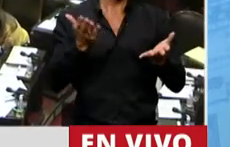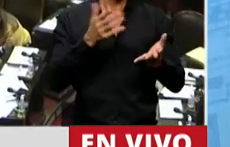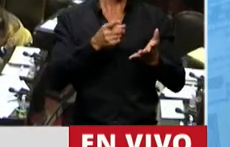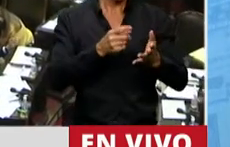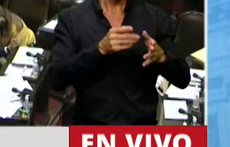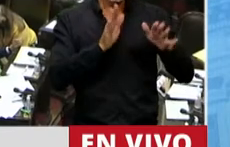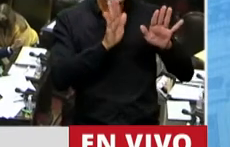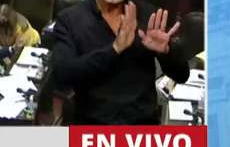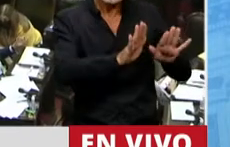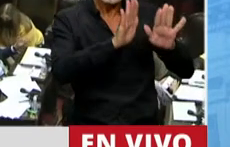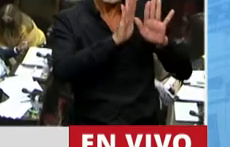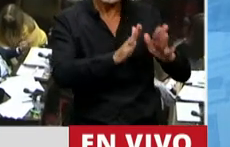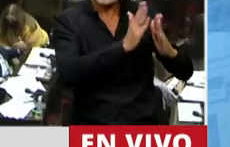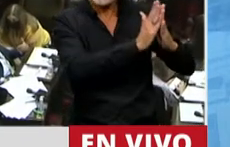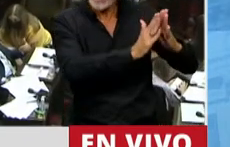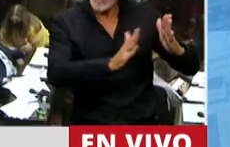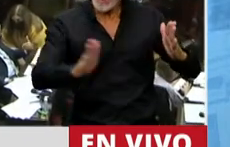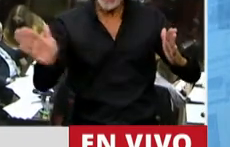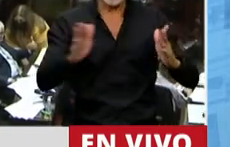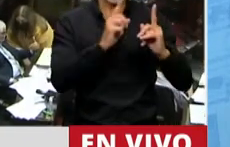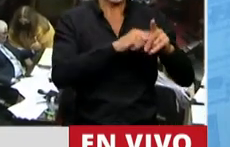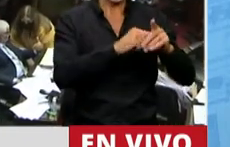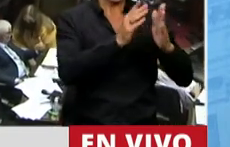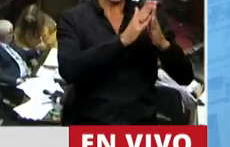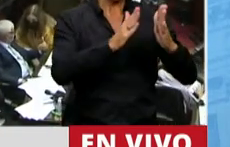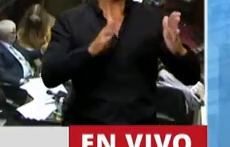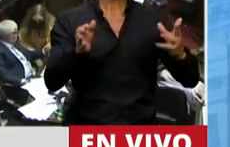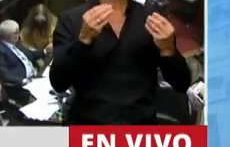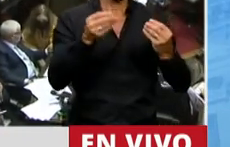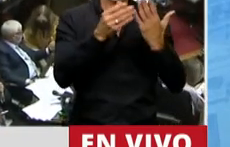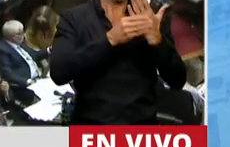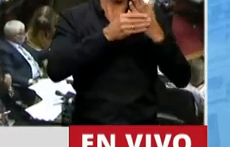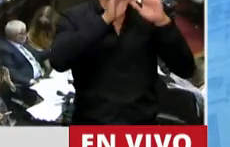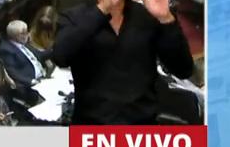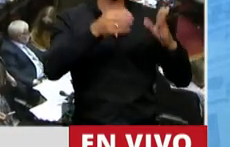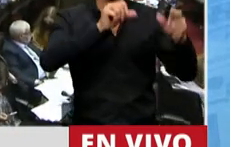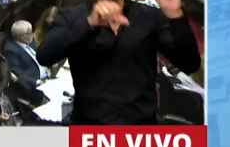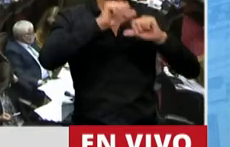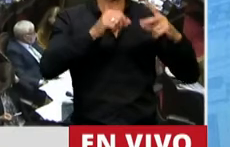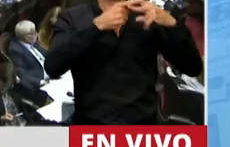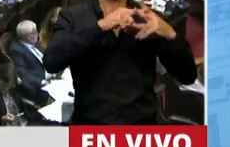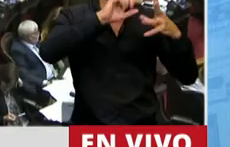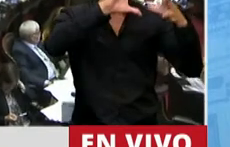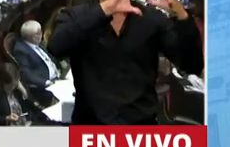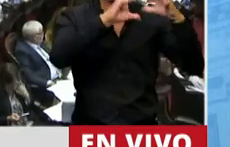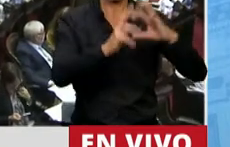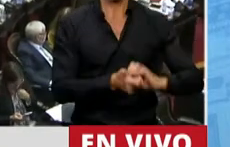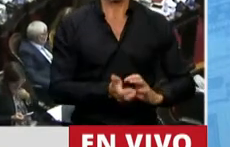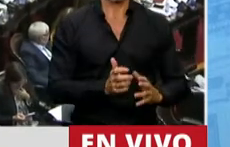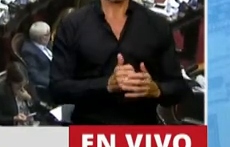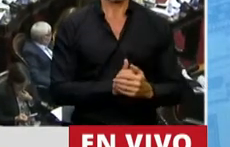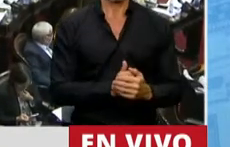sueño de los justos en el mismo periodo en que se degradaba el Ministerio de Ciencia, Tecnología e Innovación.